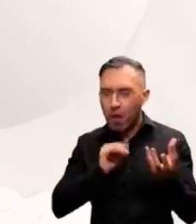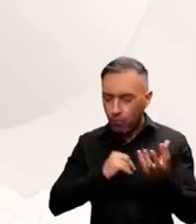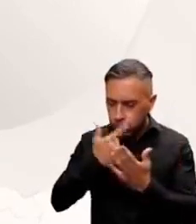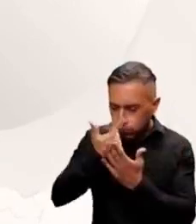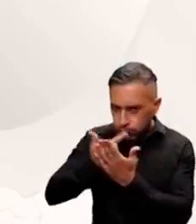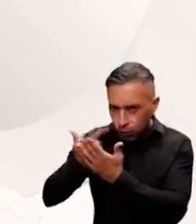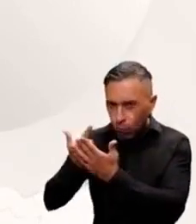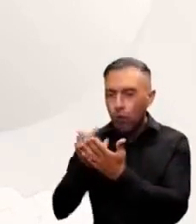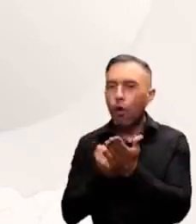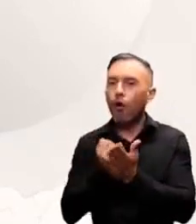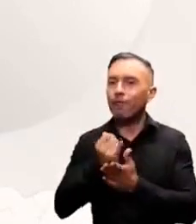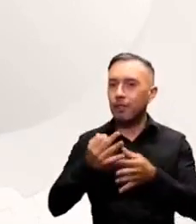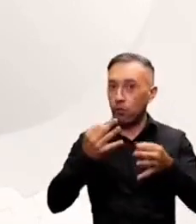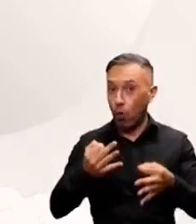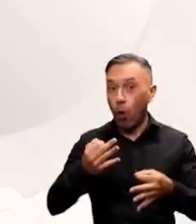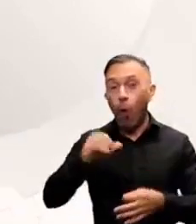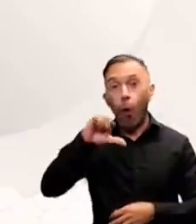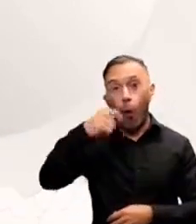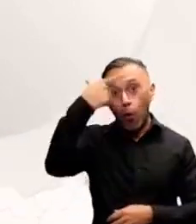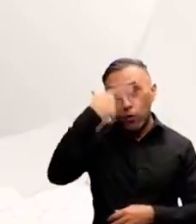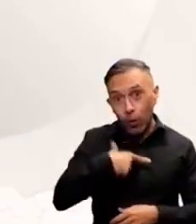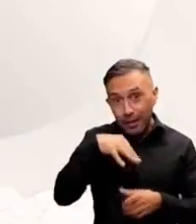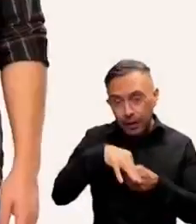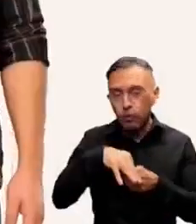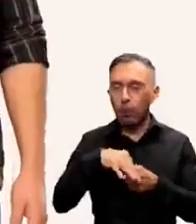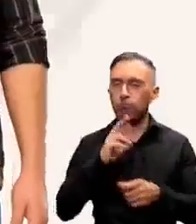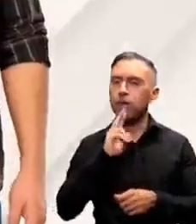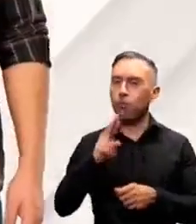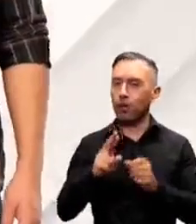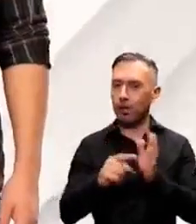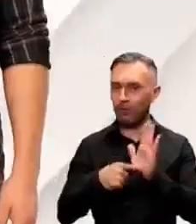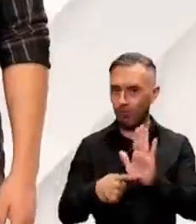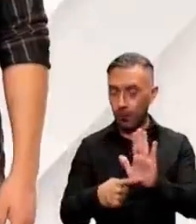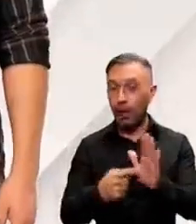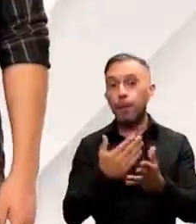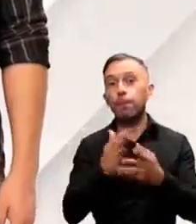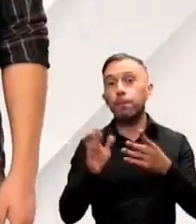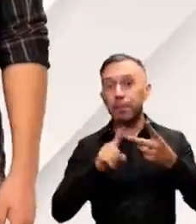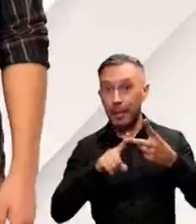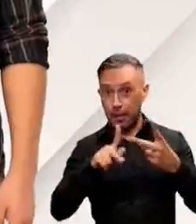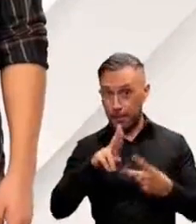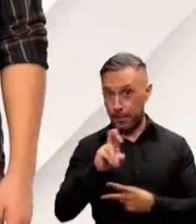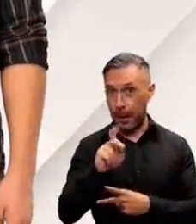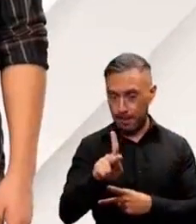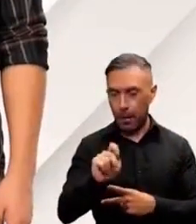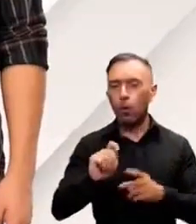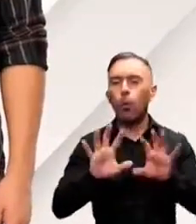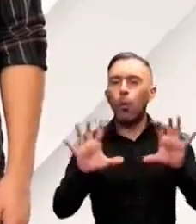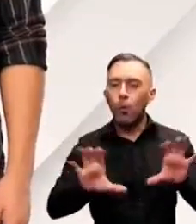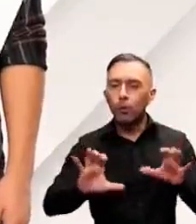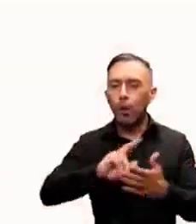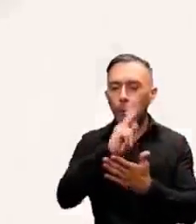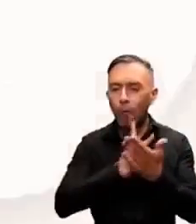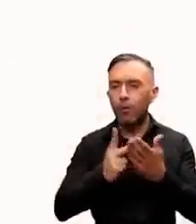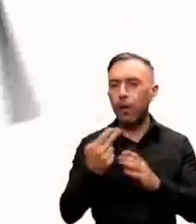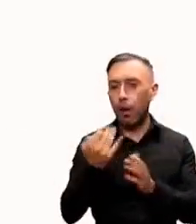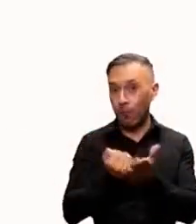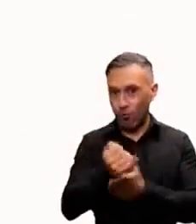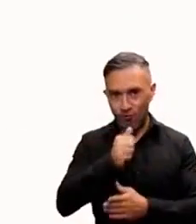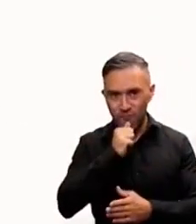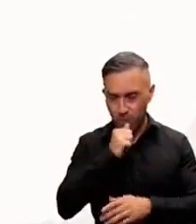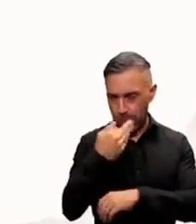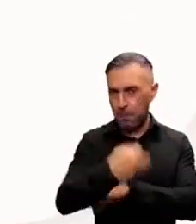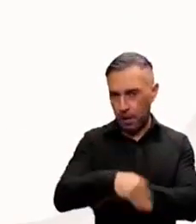partir de una muestra aleatoria y representativa de las casillas el PREP programa de resultados electorales preliminares informa en tiempo real